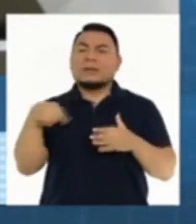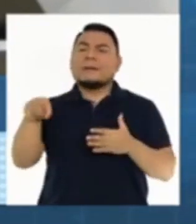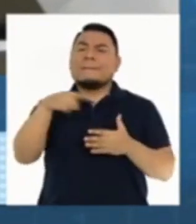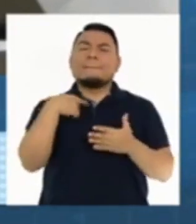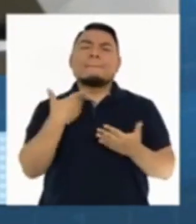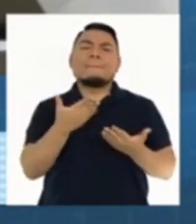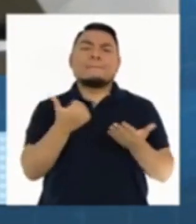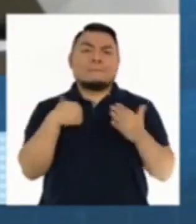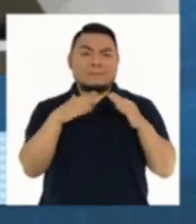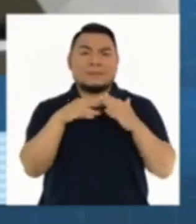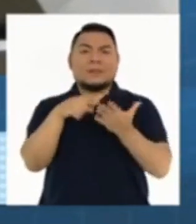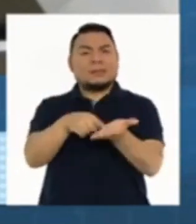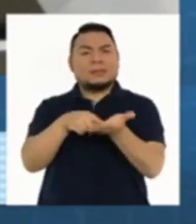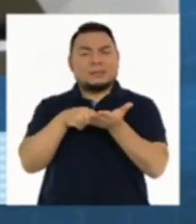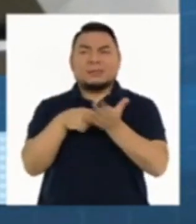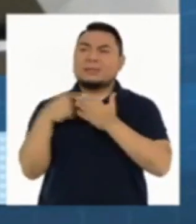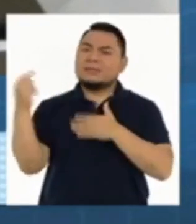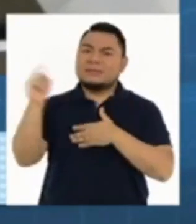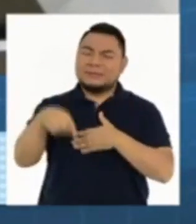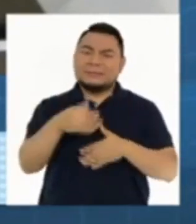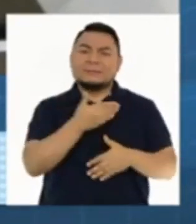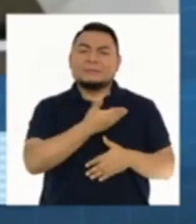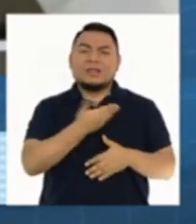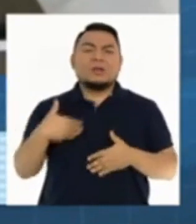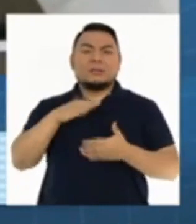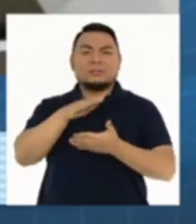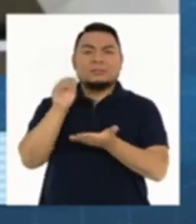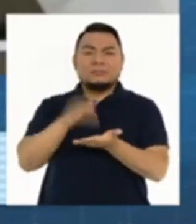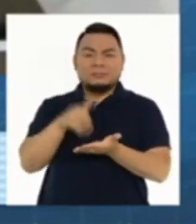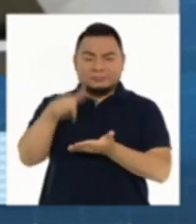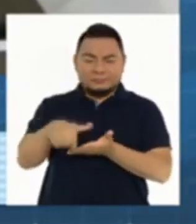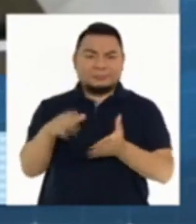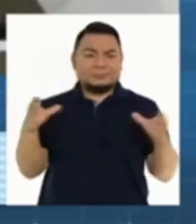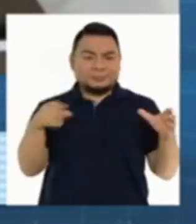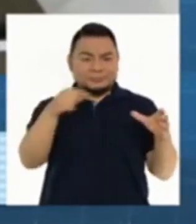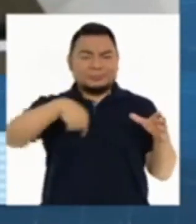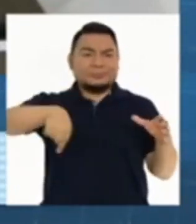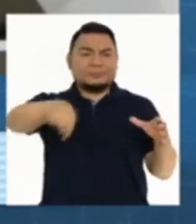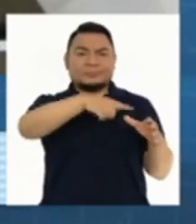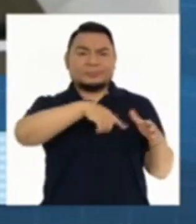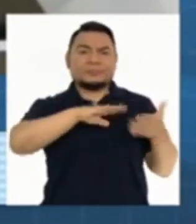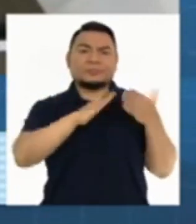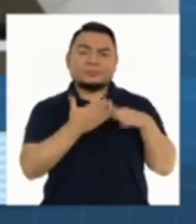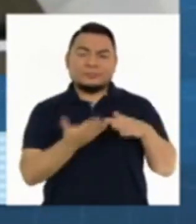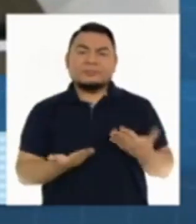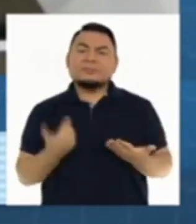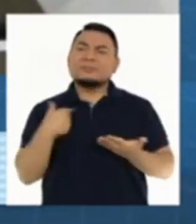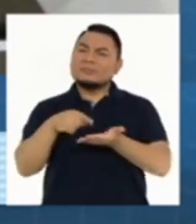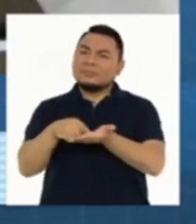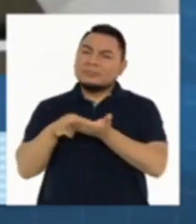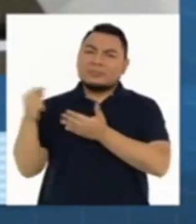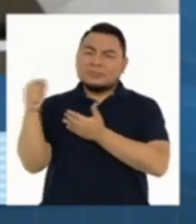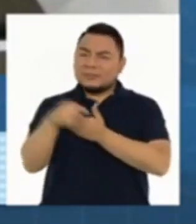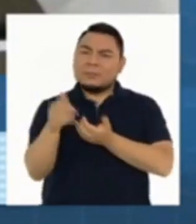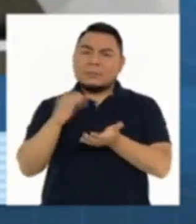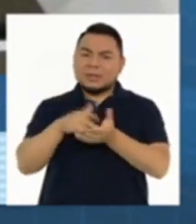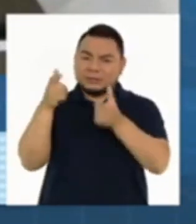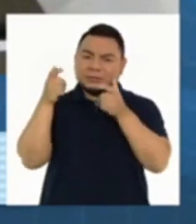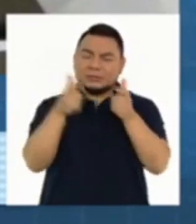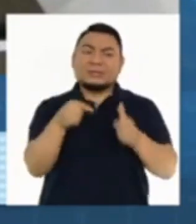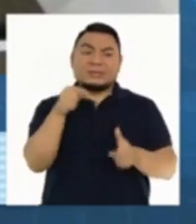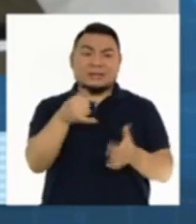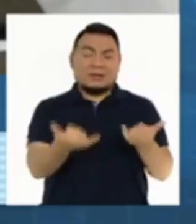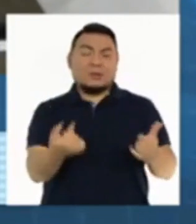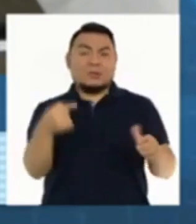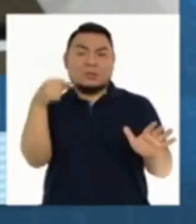exigiendo la presencia del gobierno central en esta jurisdicción. Debo manifestar de que esta situación del atentado